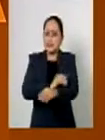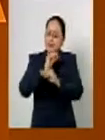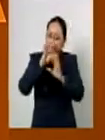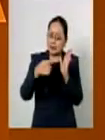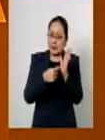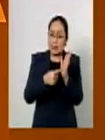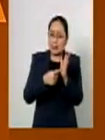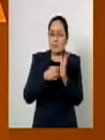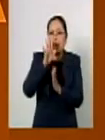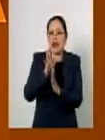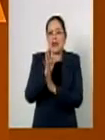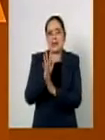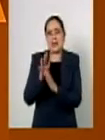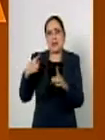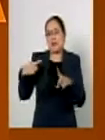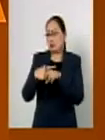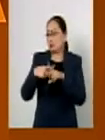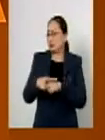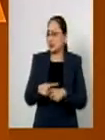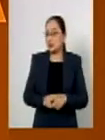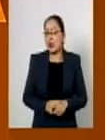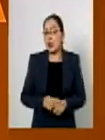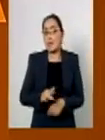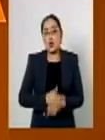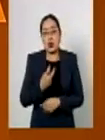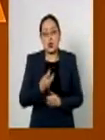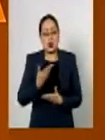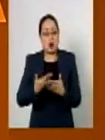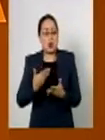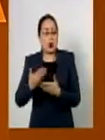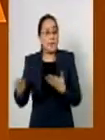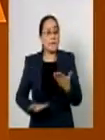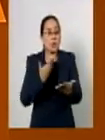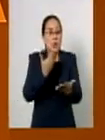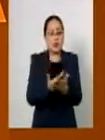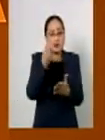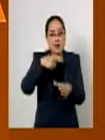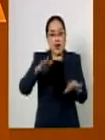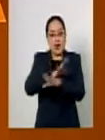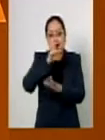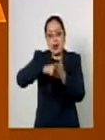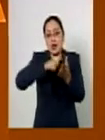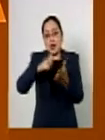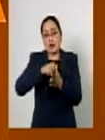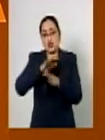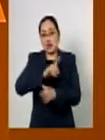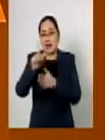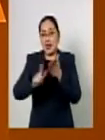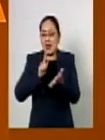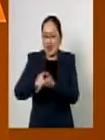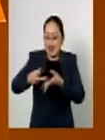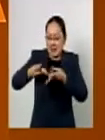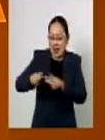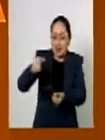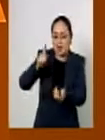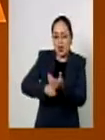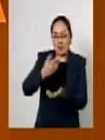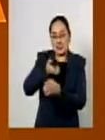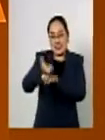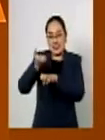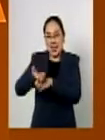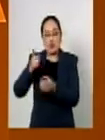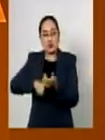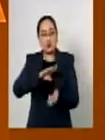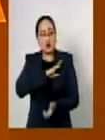sentido contrario. Por ello preocupa la propuesta de modificaciones a la Ley de Disciplina Financiera de las Entidades Federativas y